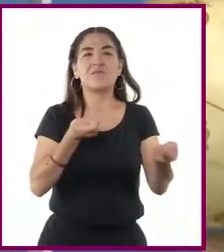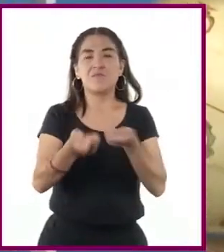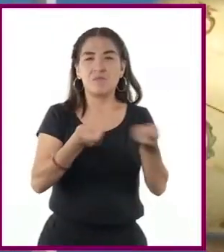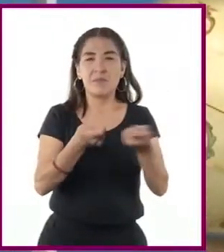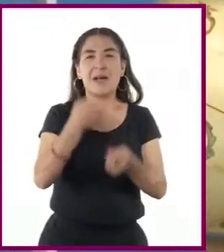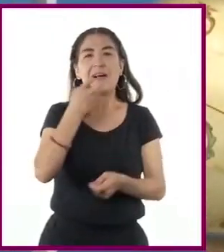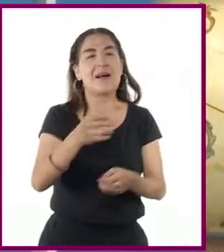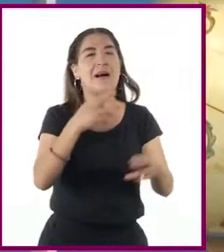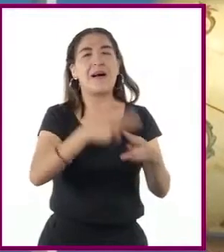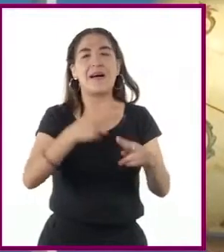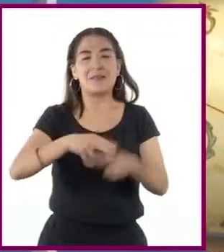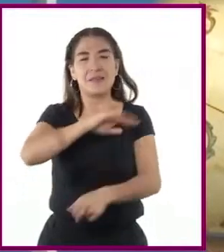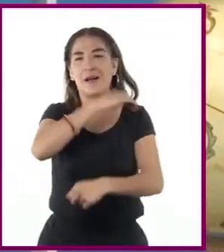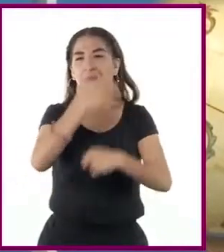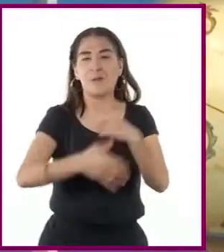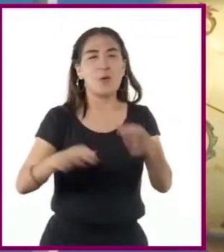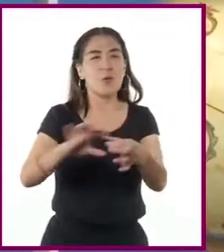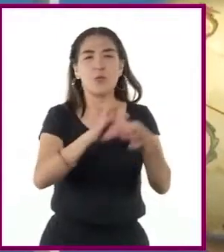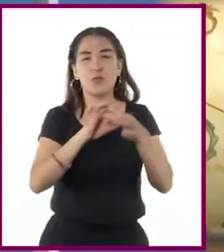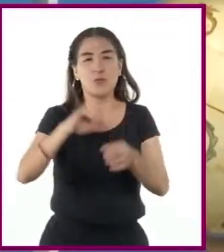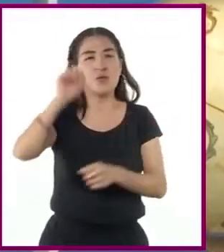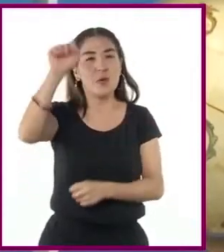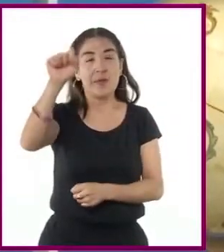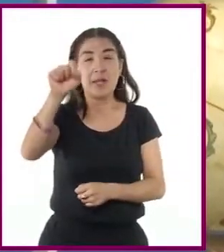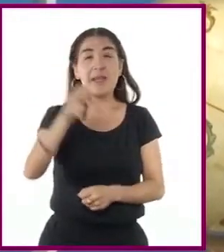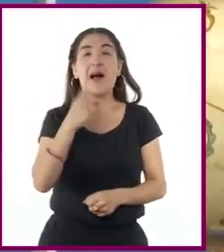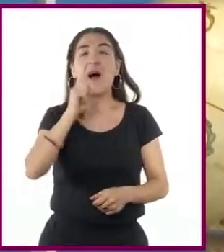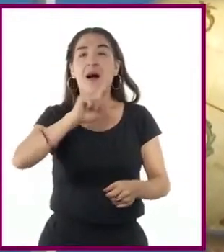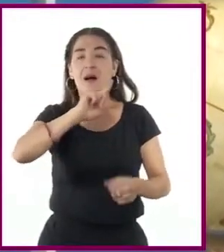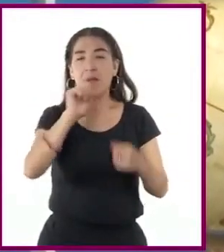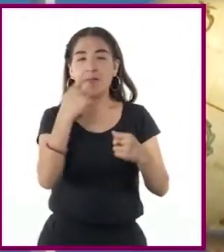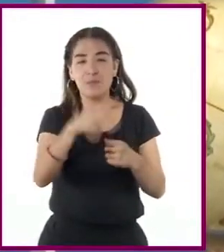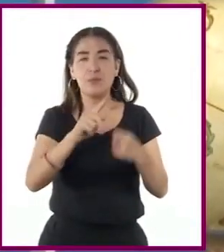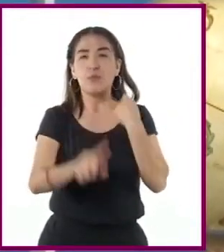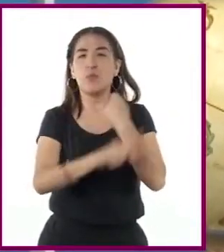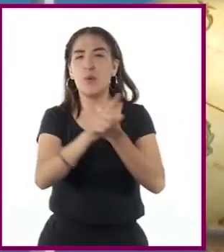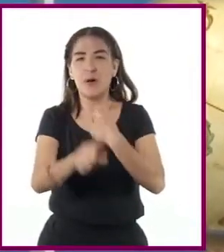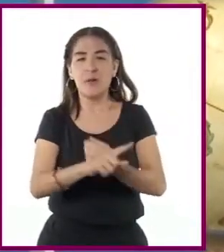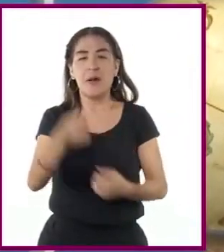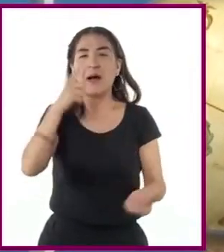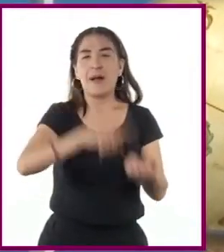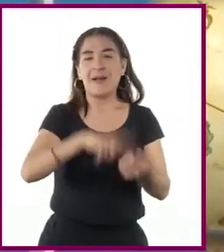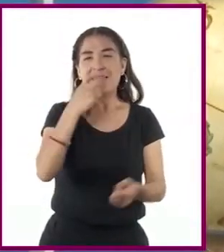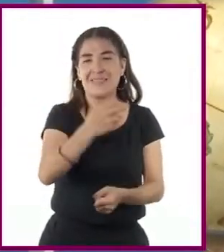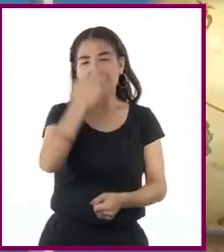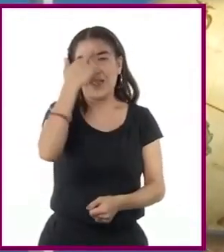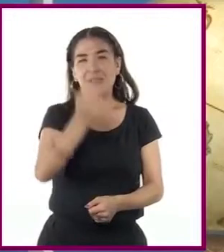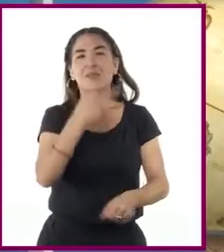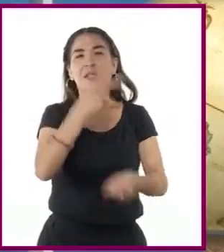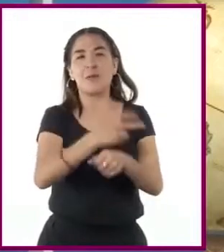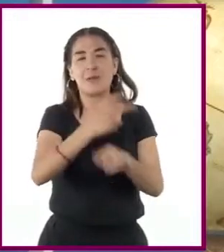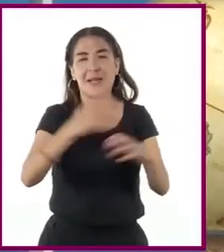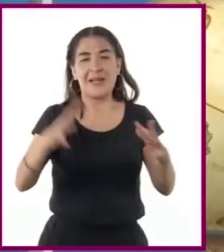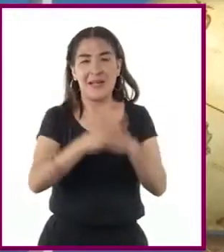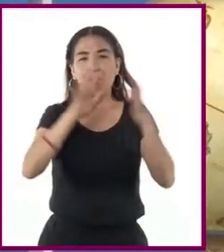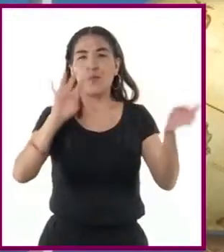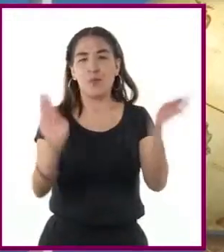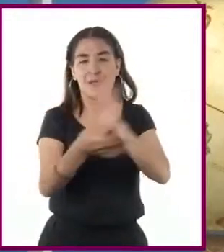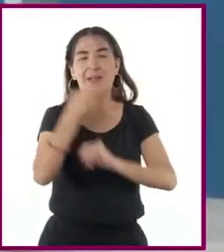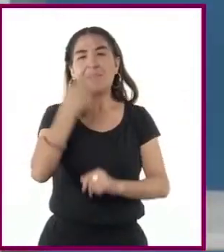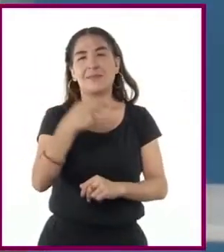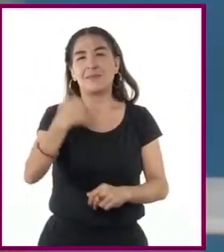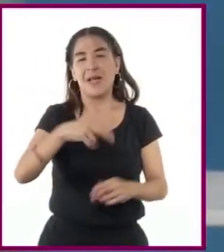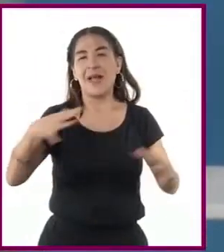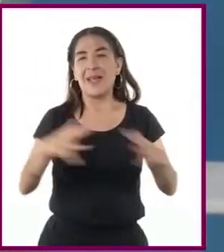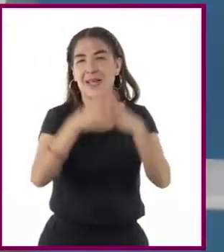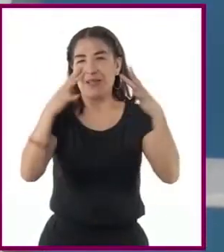caída de la Unión Soviética, el enfrentamiento constante de las dos superpotencias surgidas de la Segunda Guerra Mundial, la denominada Guerra Fría.